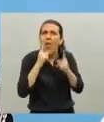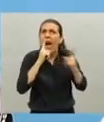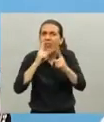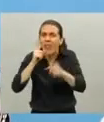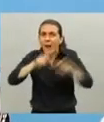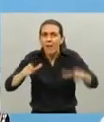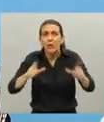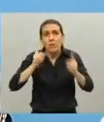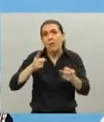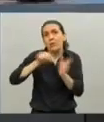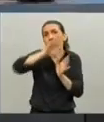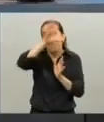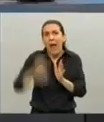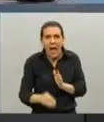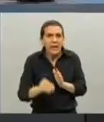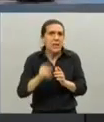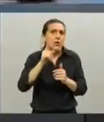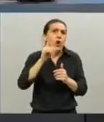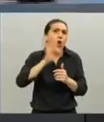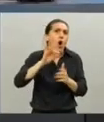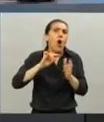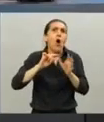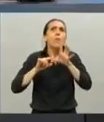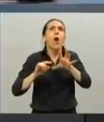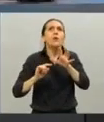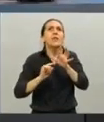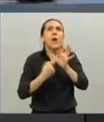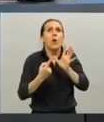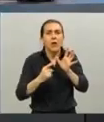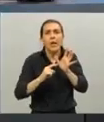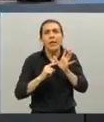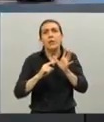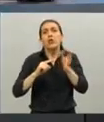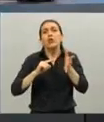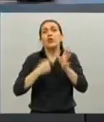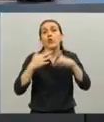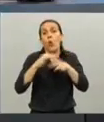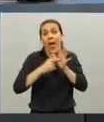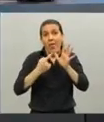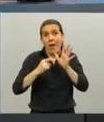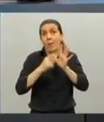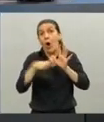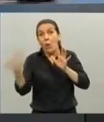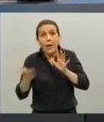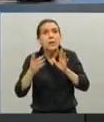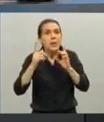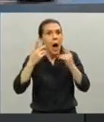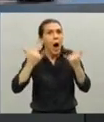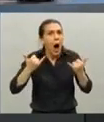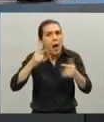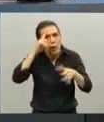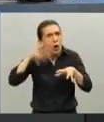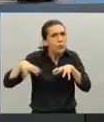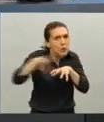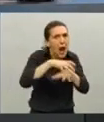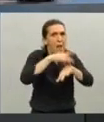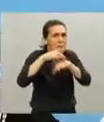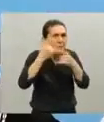lados, ocurre en todo el país, ocurre en la provincia de Buenos Aires, ocurre en la ciudad de Buenos Aires, sino también porque